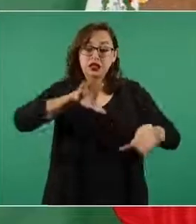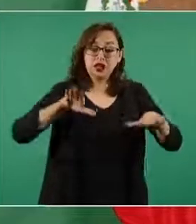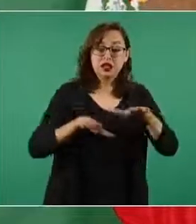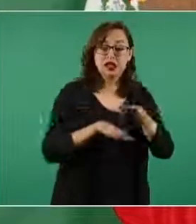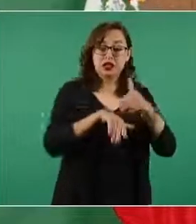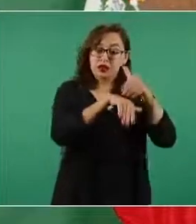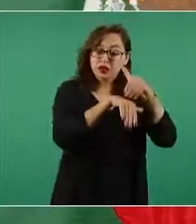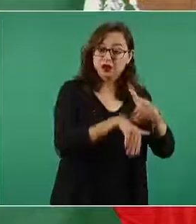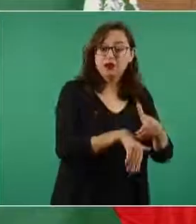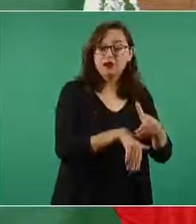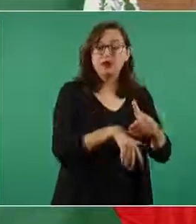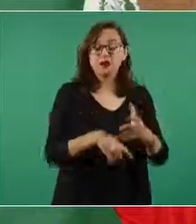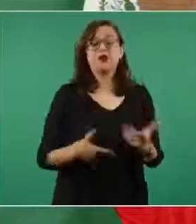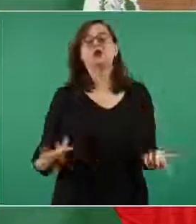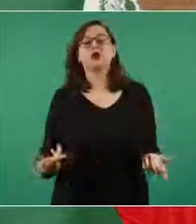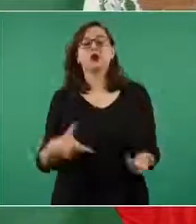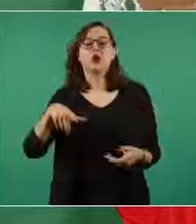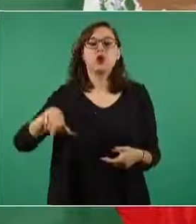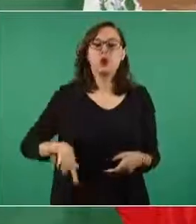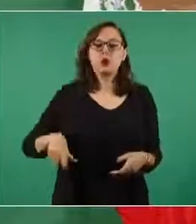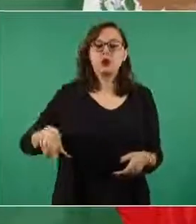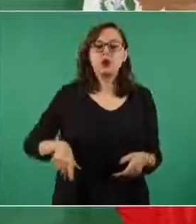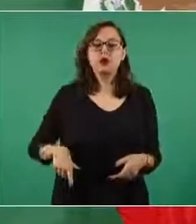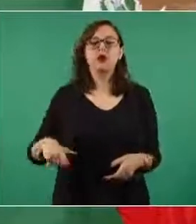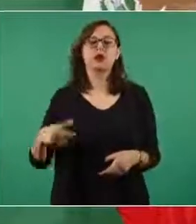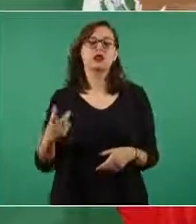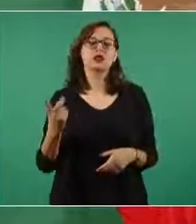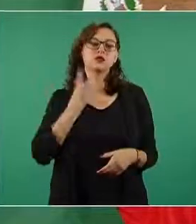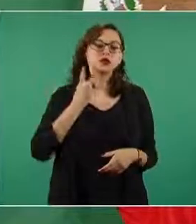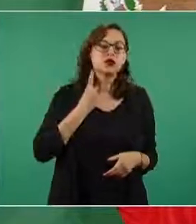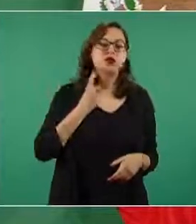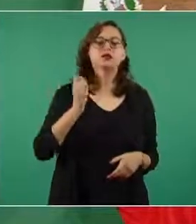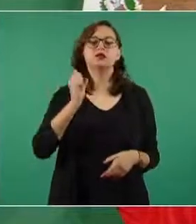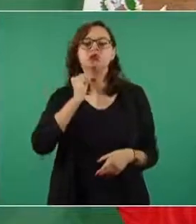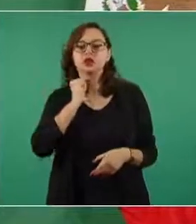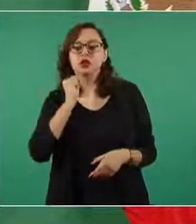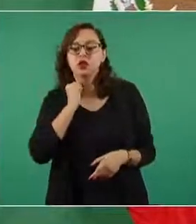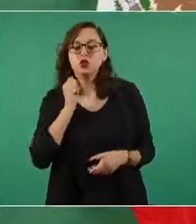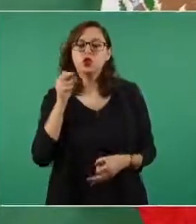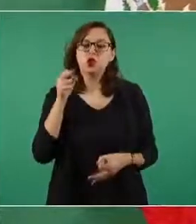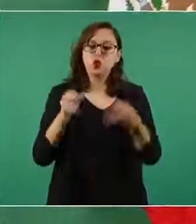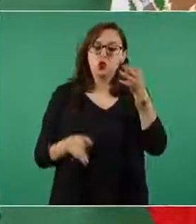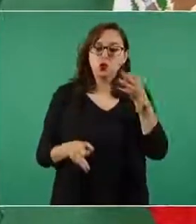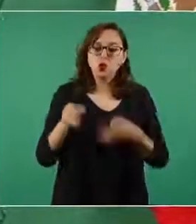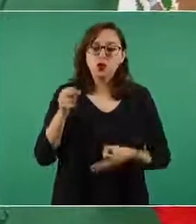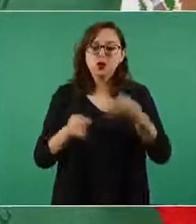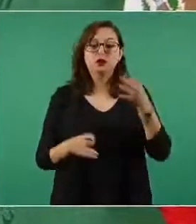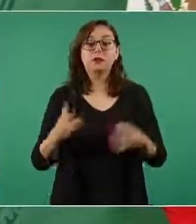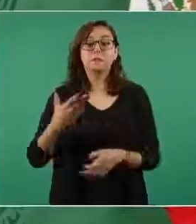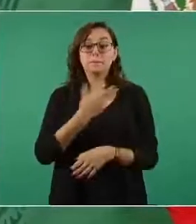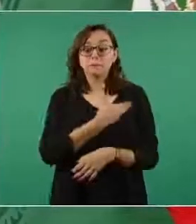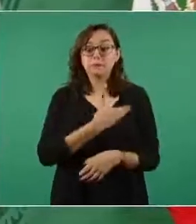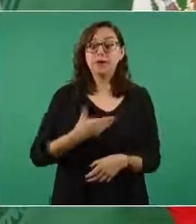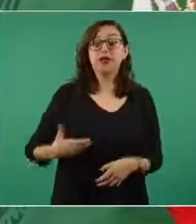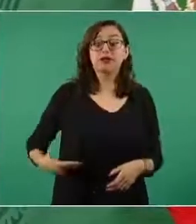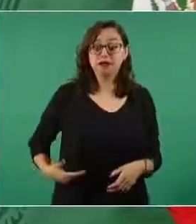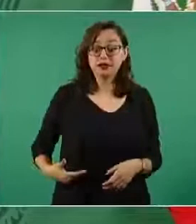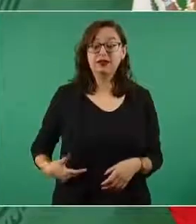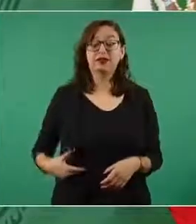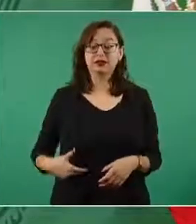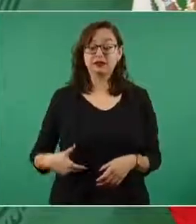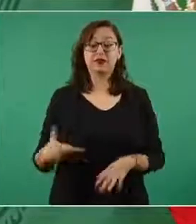legisladores, jueces, magistrados, ministros, hasta presidentes de la República,